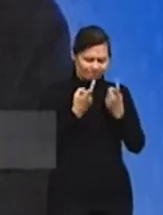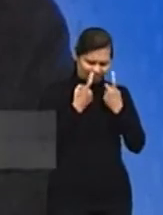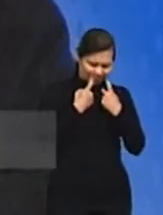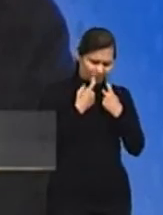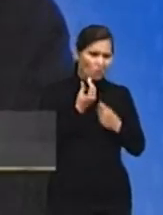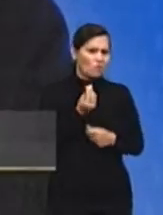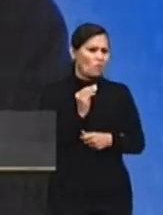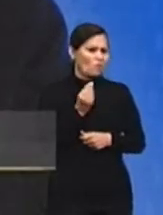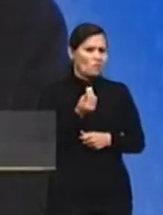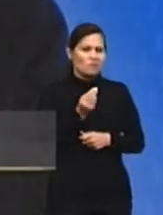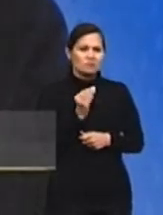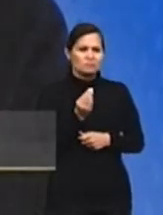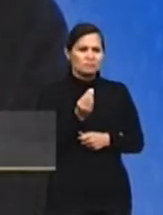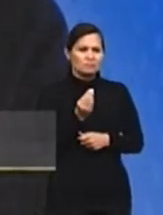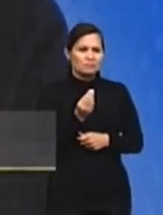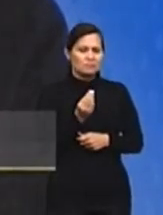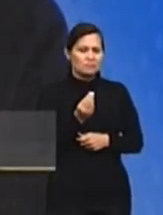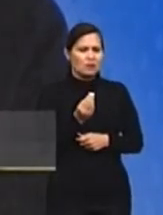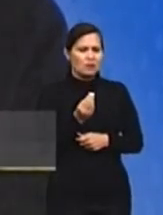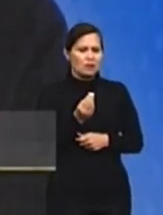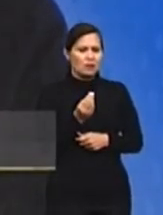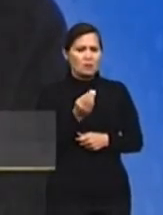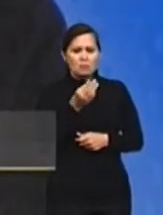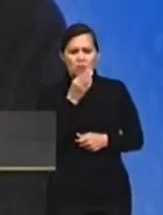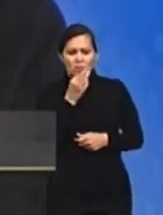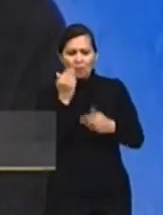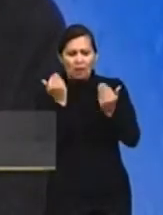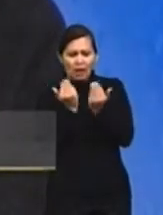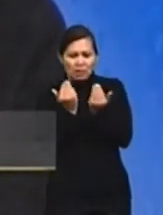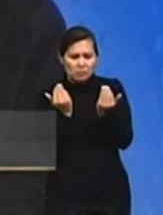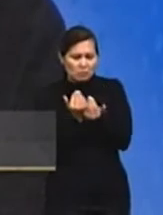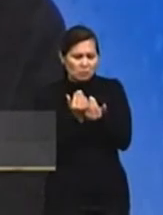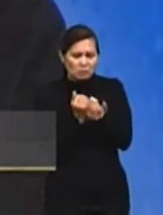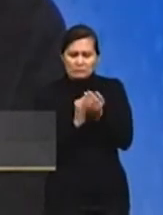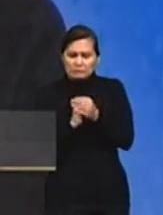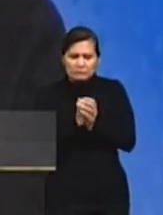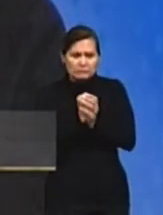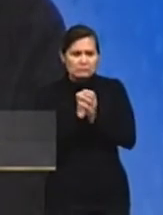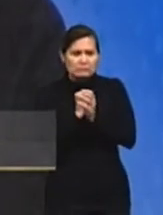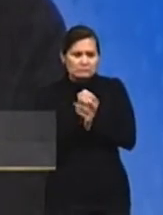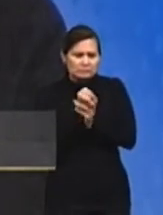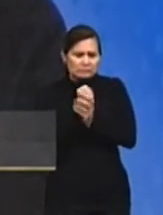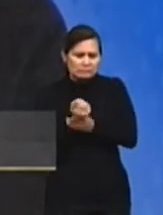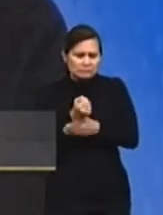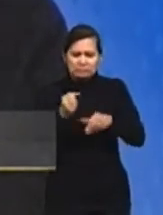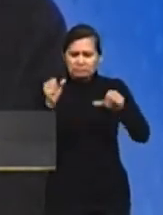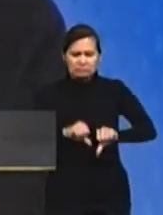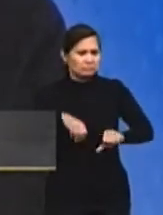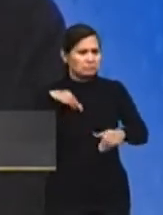jóvenes. Por lo pronto, unos estudios que les esfuerzan mucho y les sienten que les sirven de muy poco.